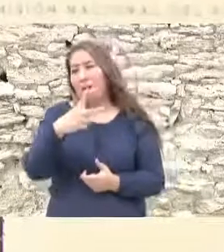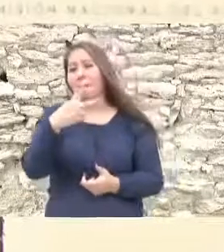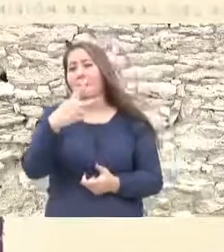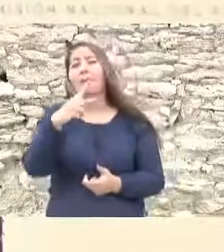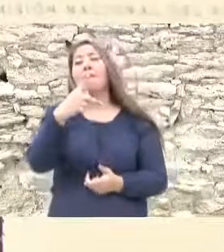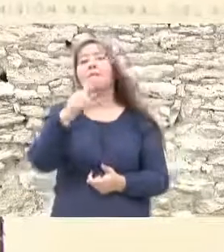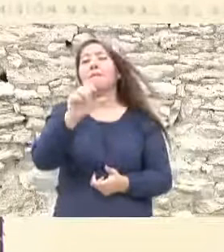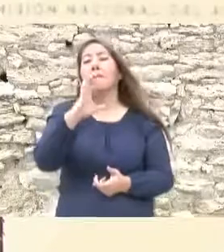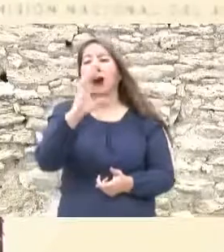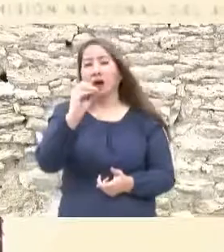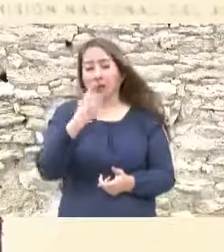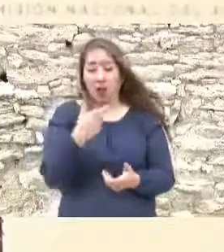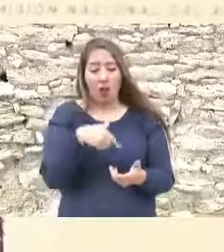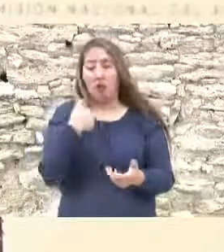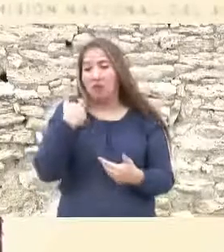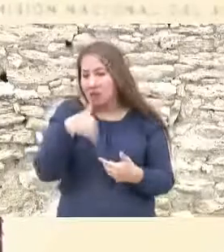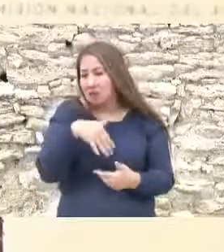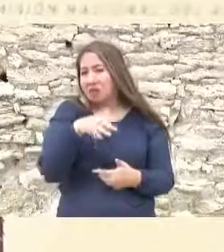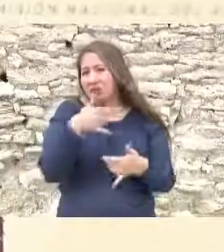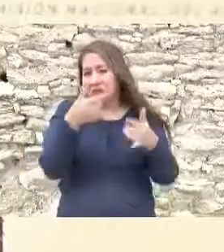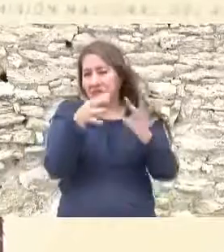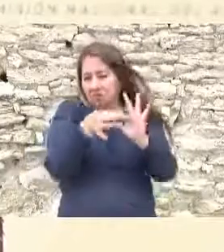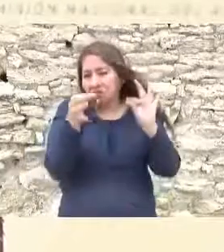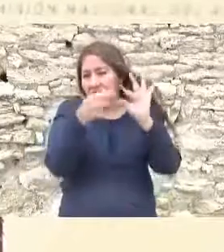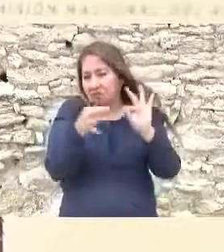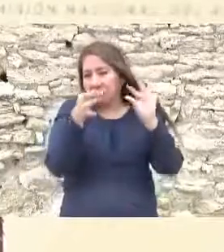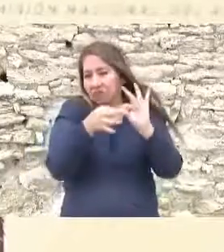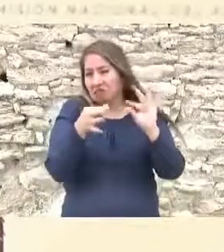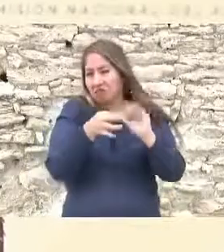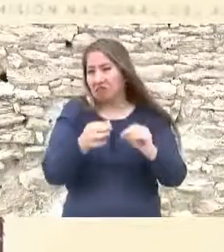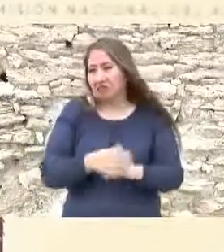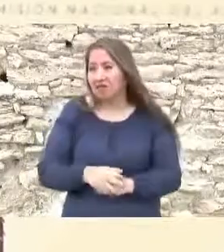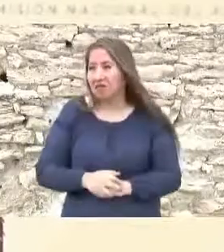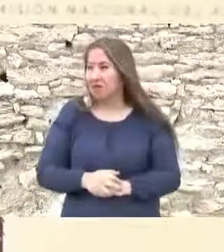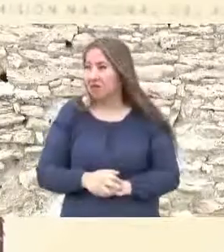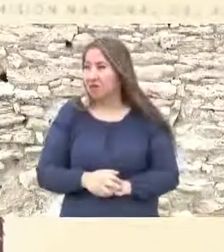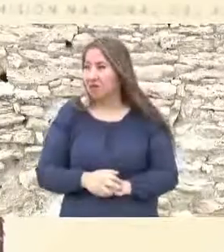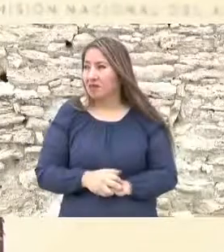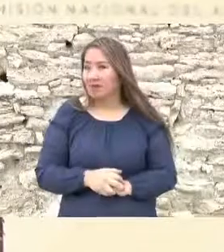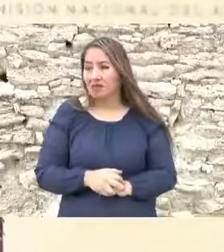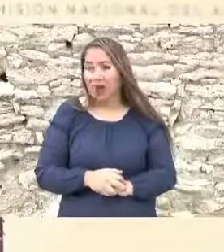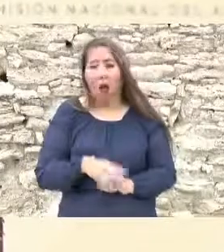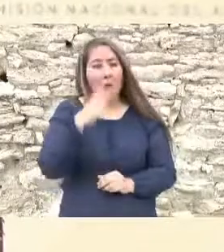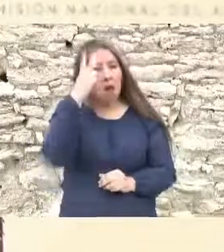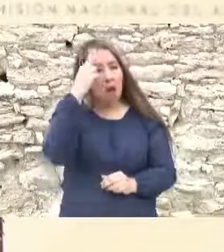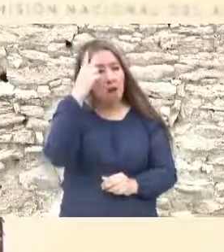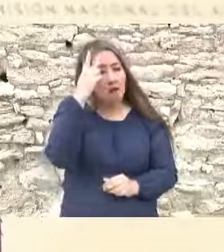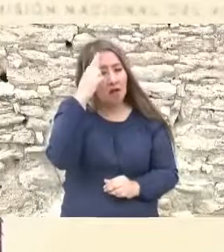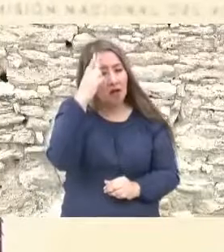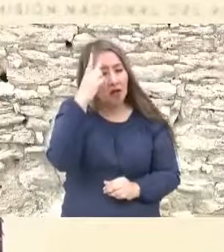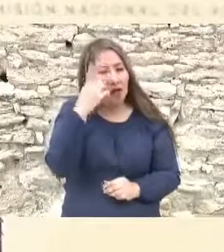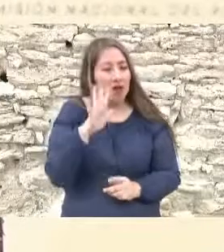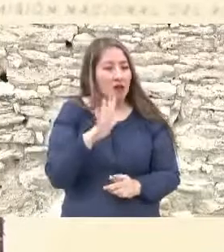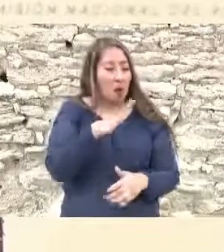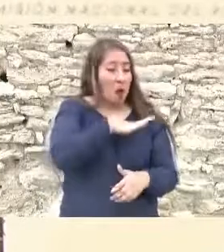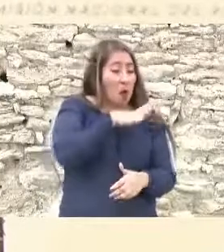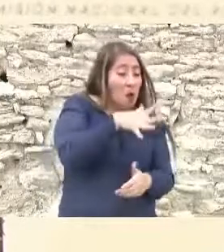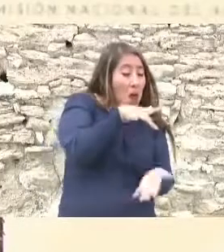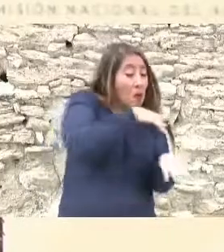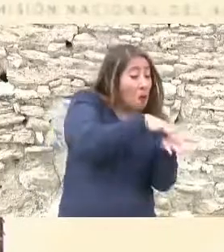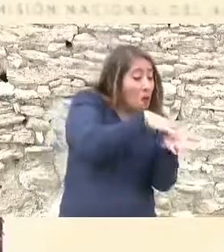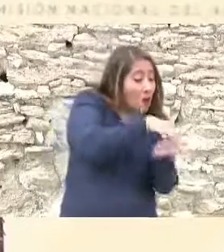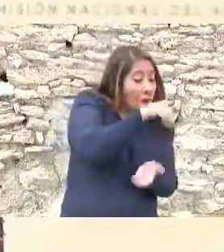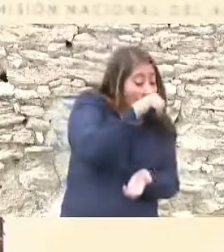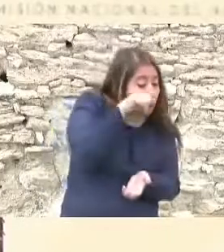En ese entonces, es una parte anterior, es de cuando Porfirio Díaz era un general que apoyaba a